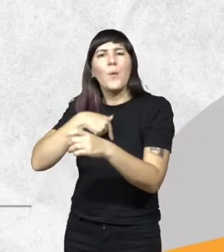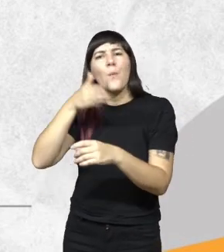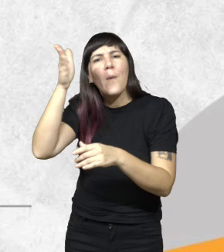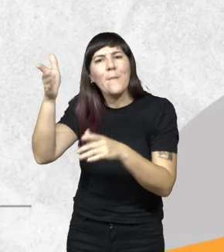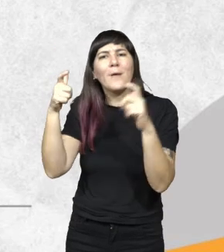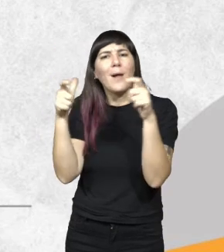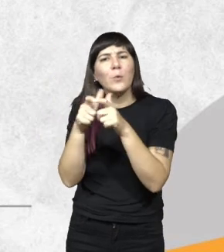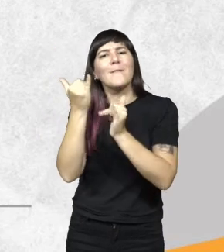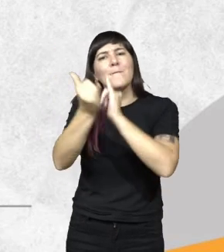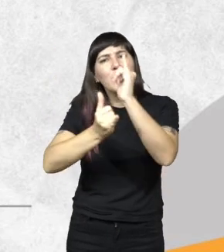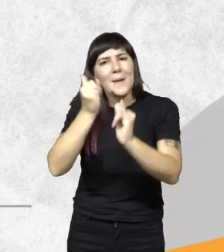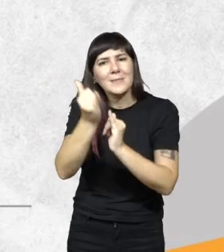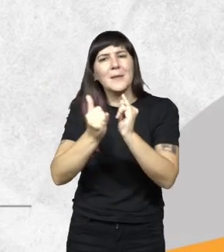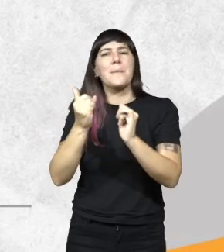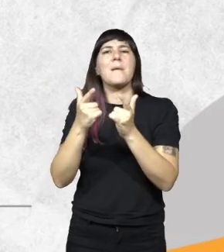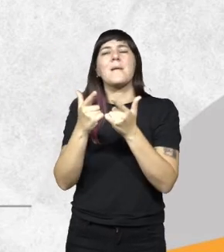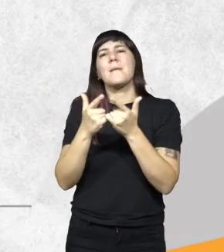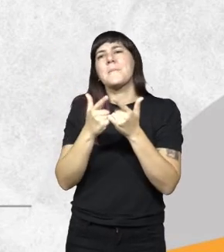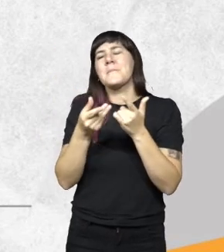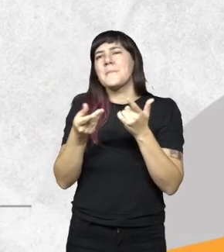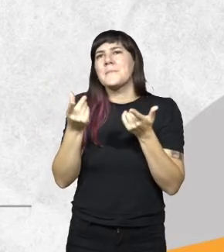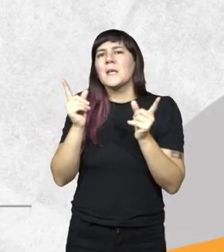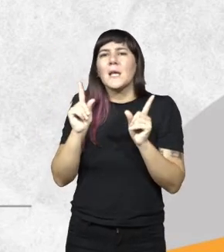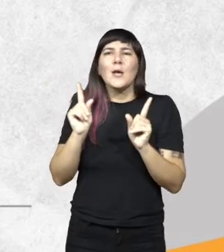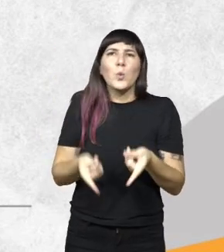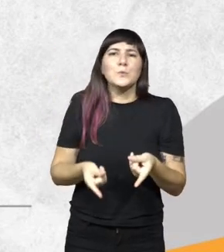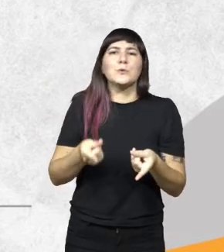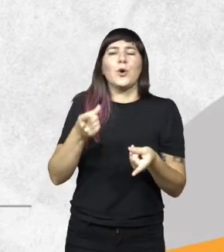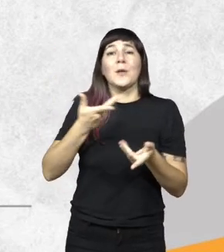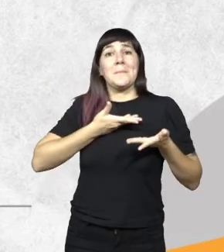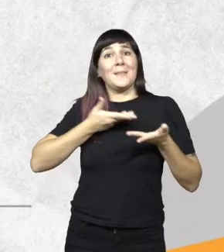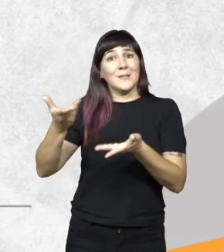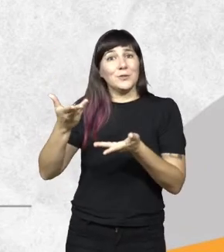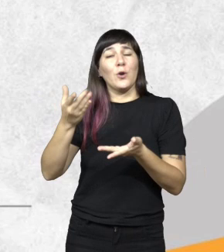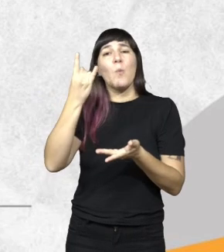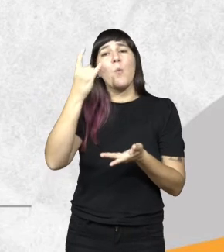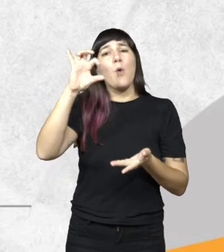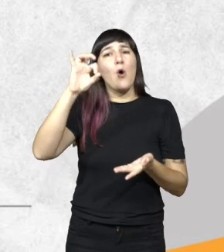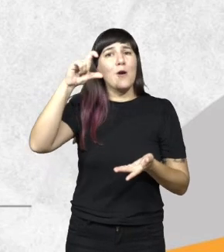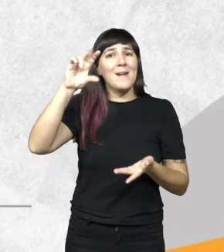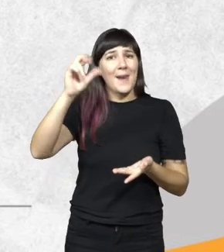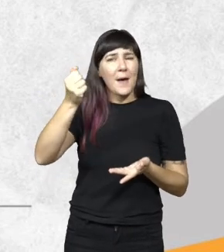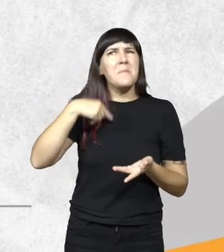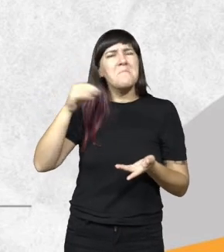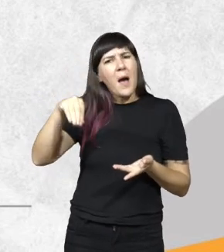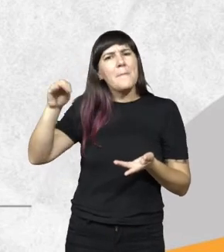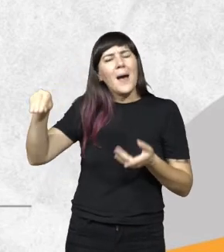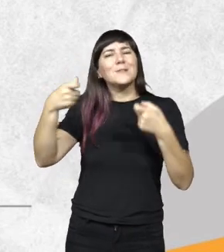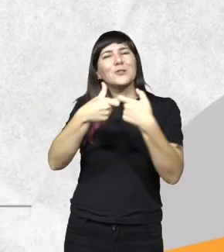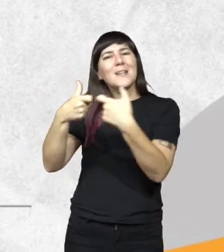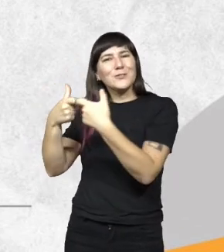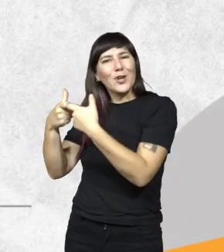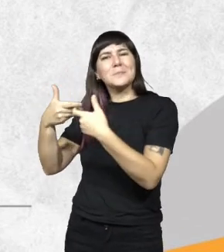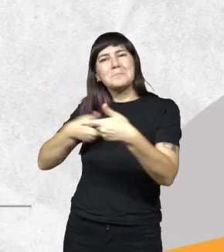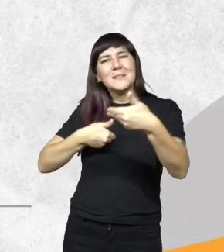e informativas con todas hasta incluso tuvimos invitaciones de la UOC o de más asociaciones o